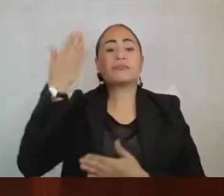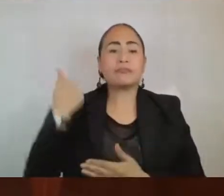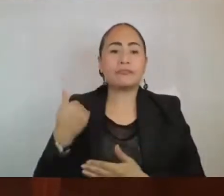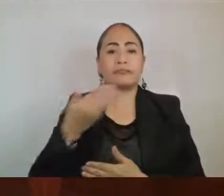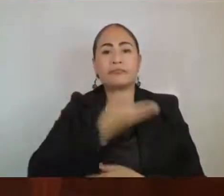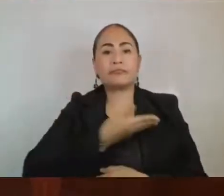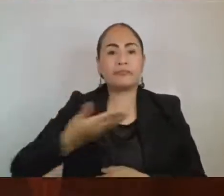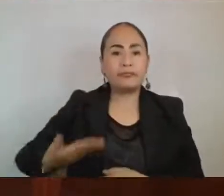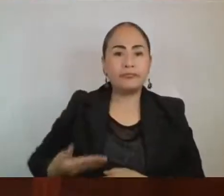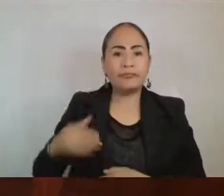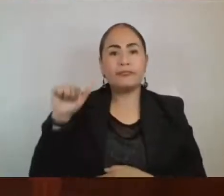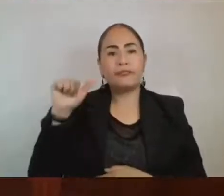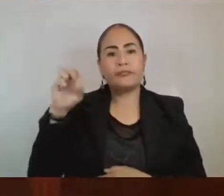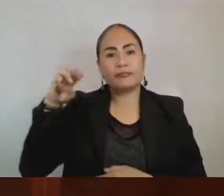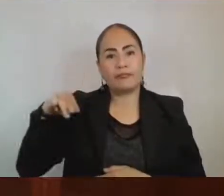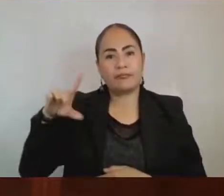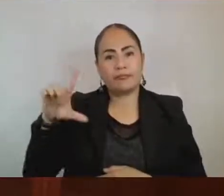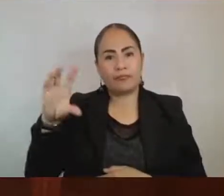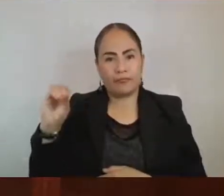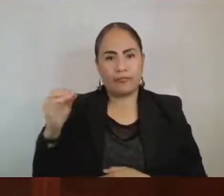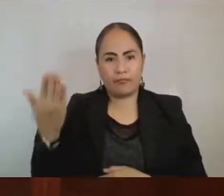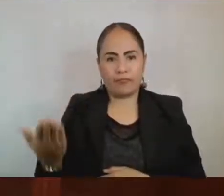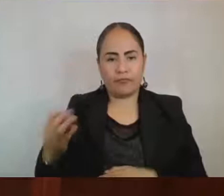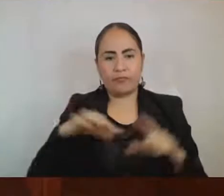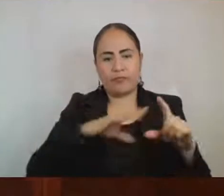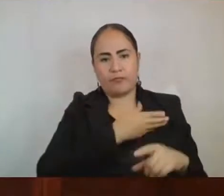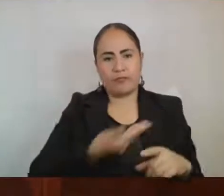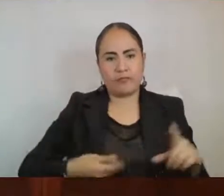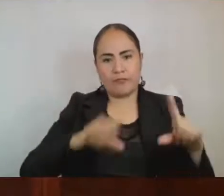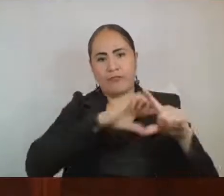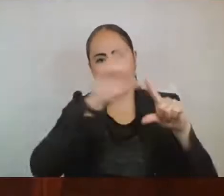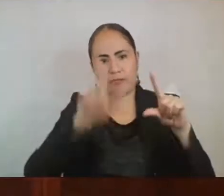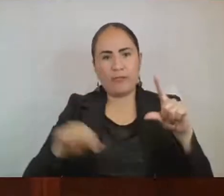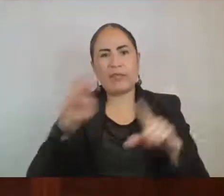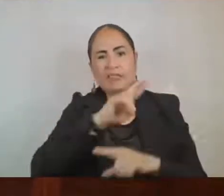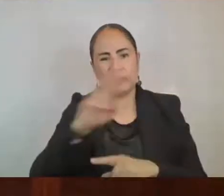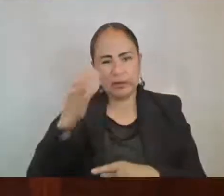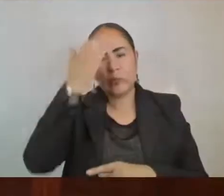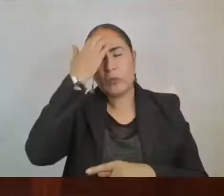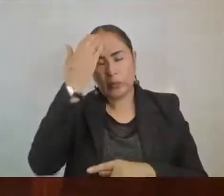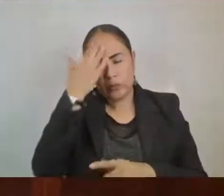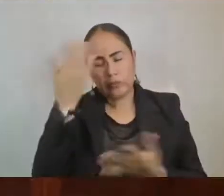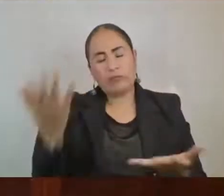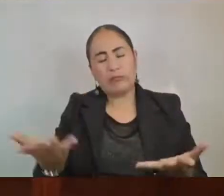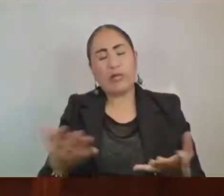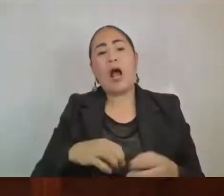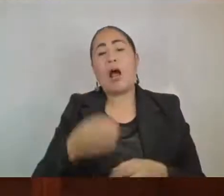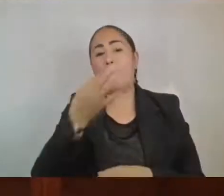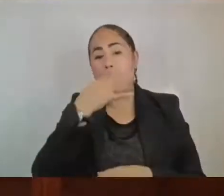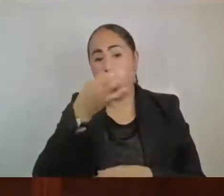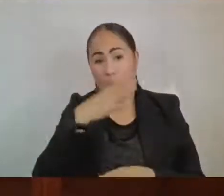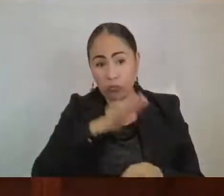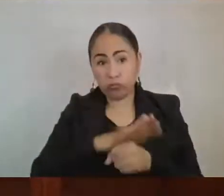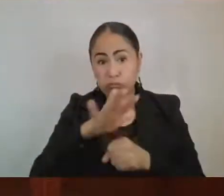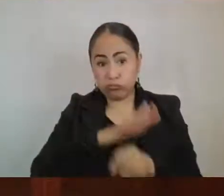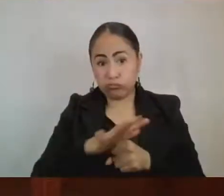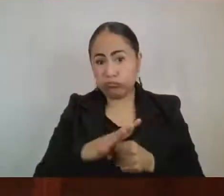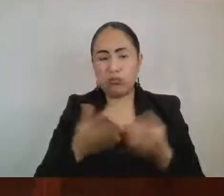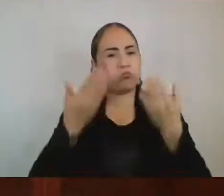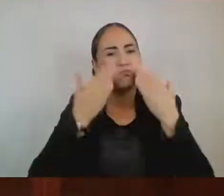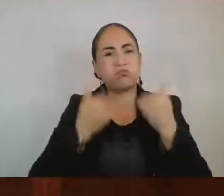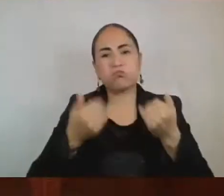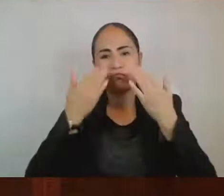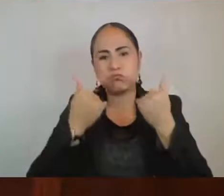su calidad de presidente de la República, ha reconocido la enorme problemática del desabasto de medicamentos, la razón por la cual